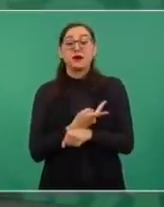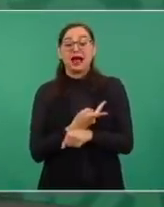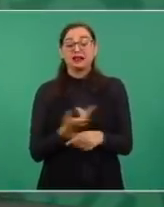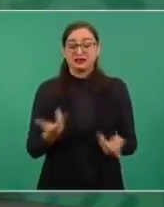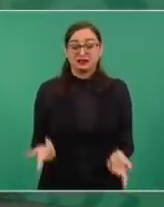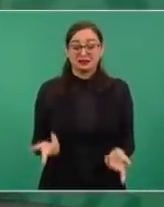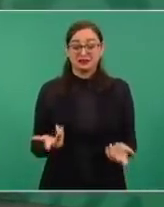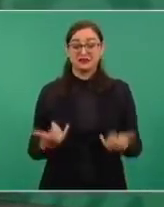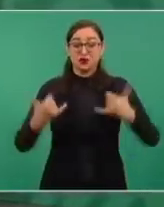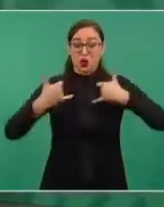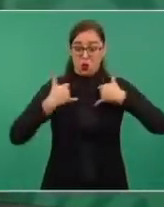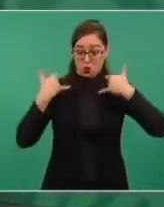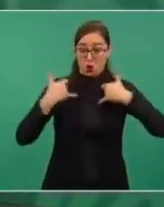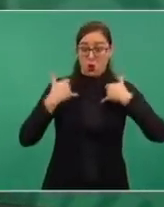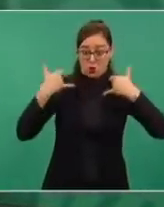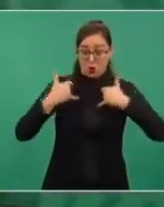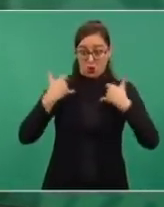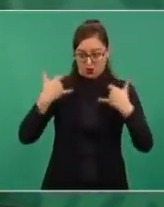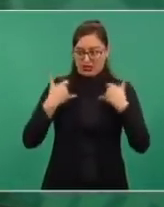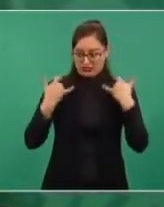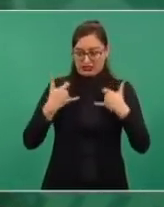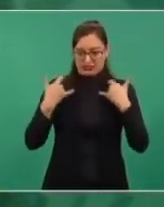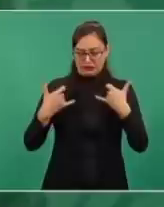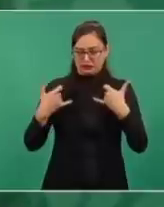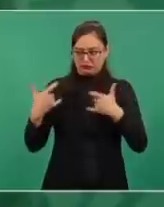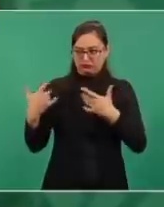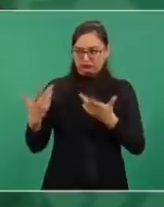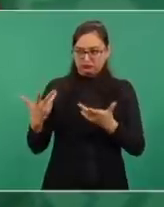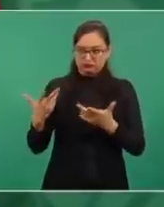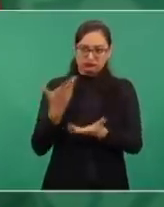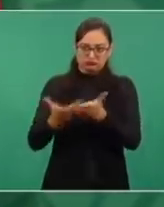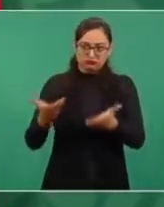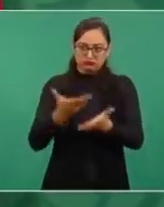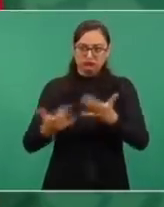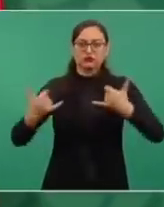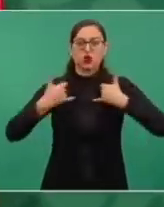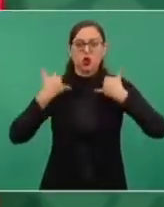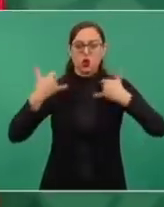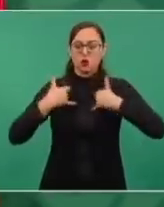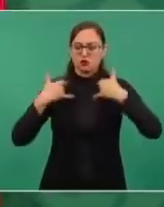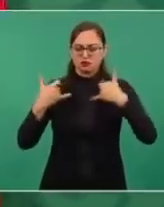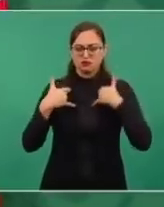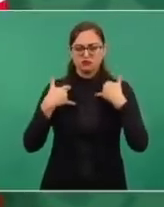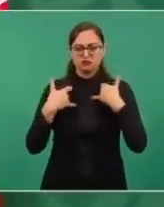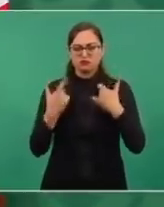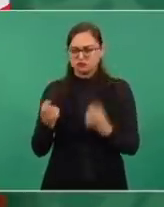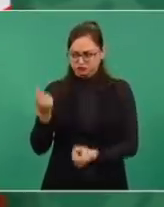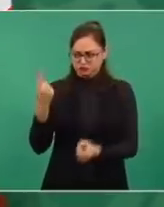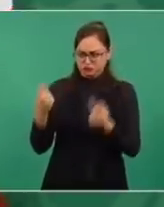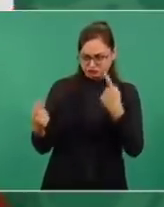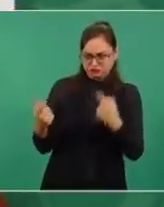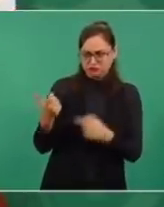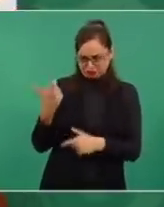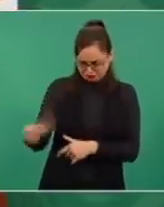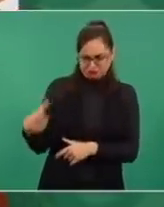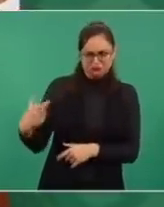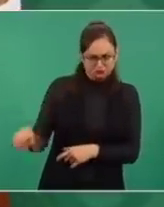de clases medias y familias altas, sí merecen tener